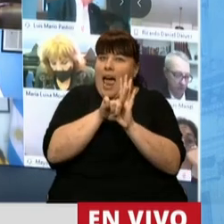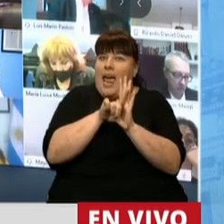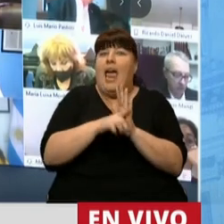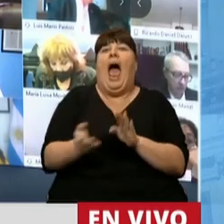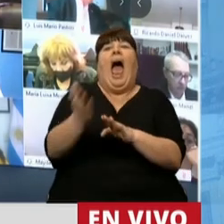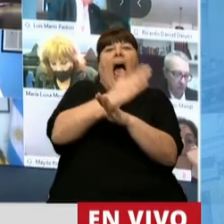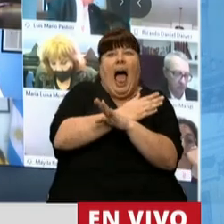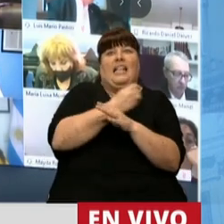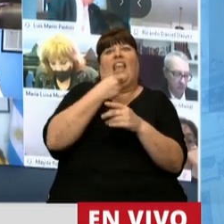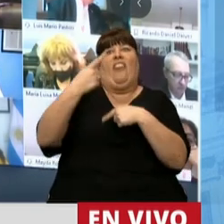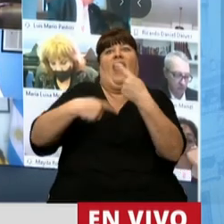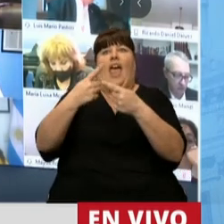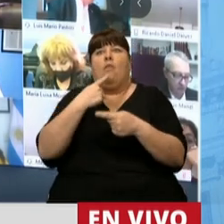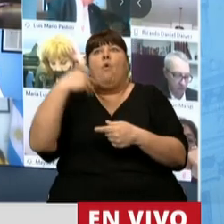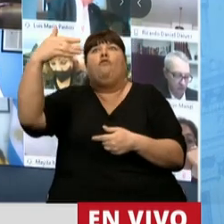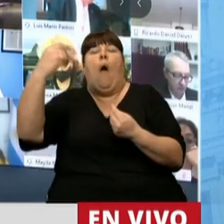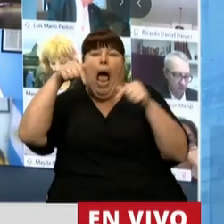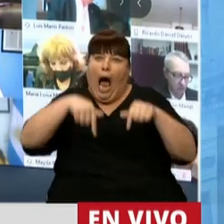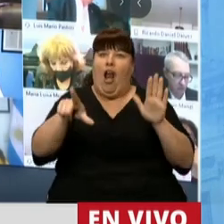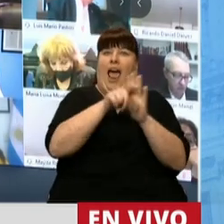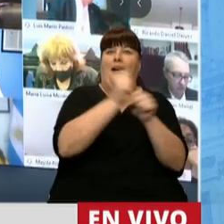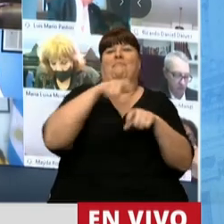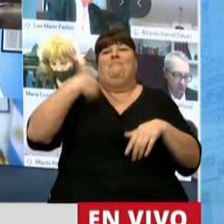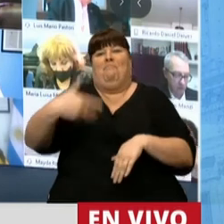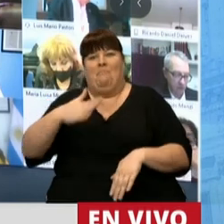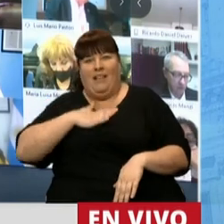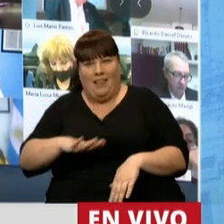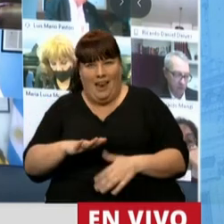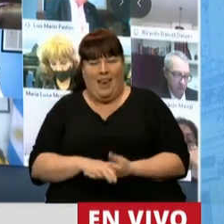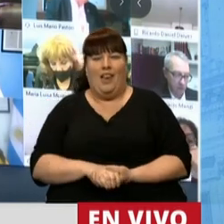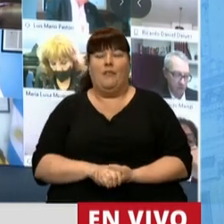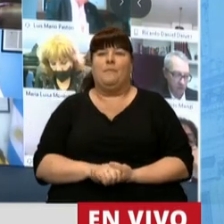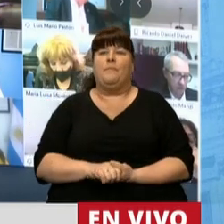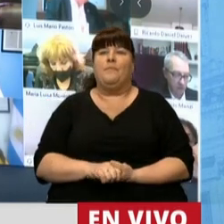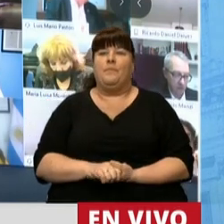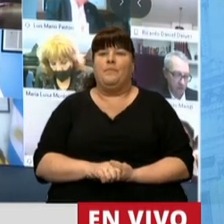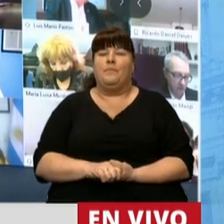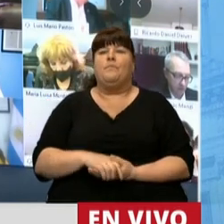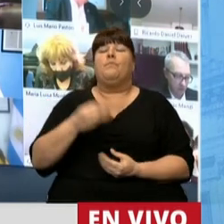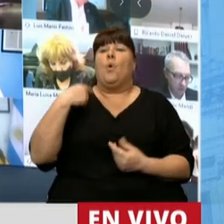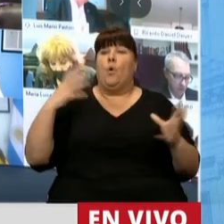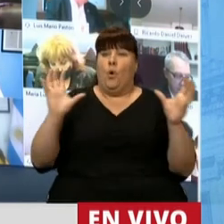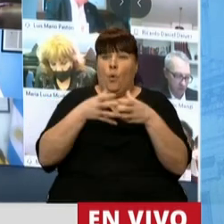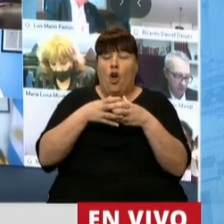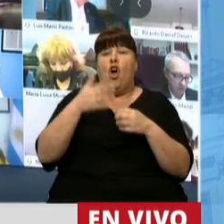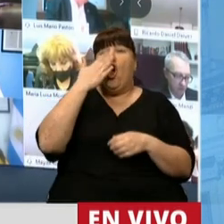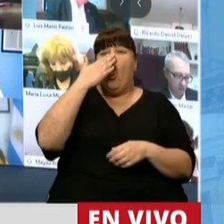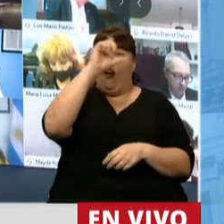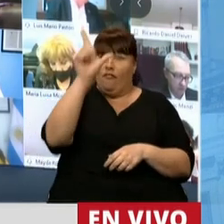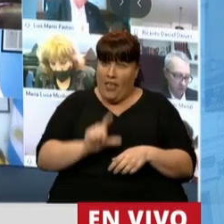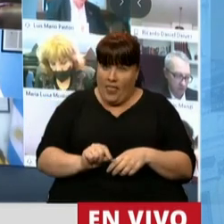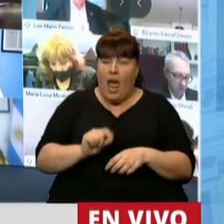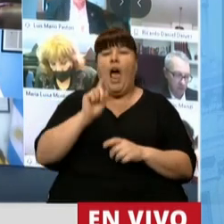antes de seguir con la incertidumbre actual. Es por lo expuesto, señor Presidente, que desde el Bloco Córdoba Federal